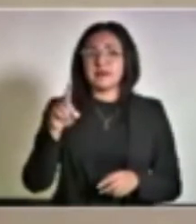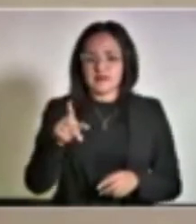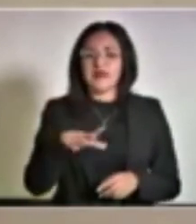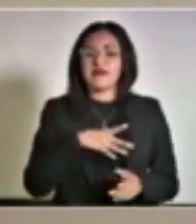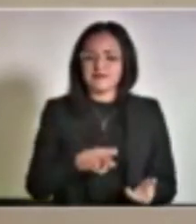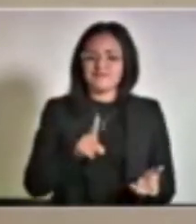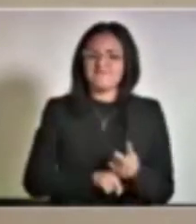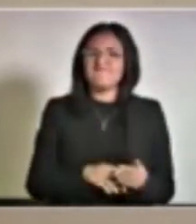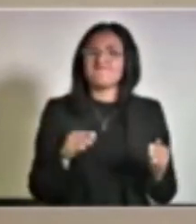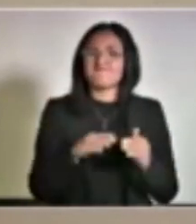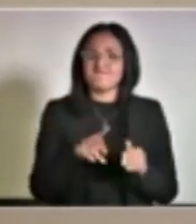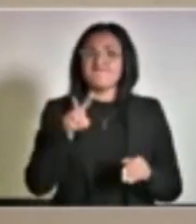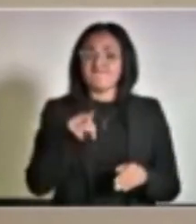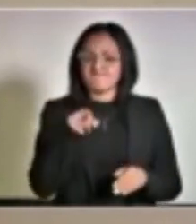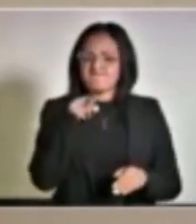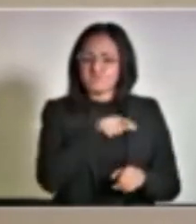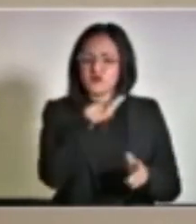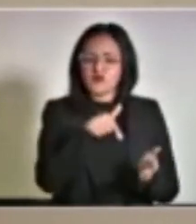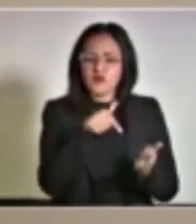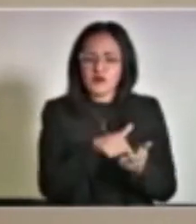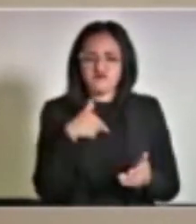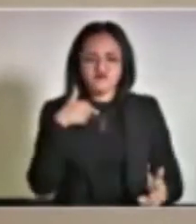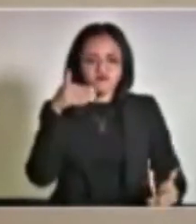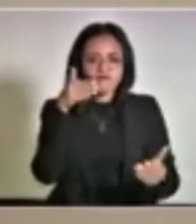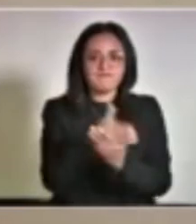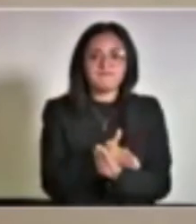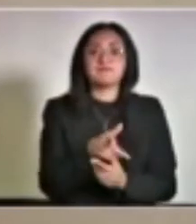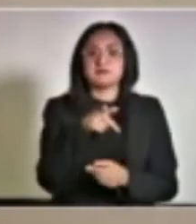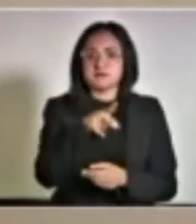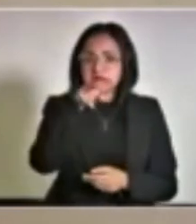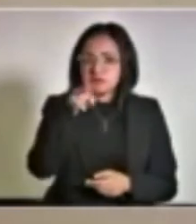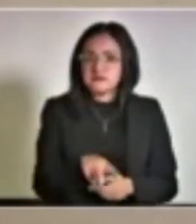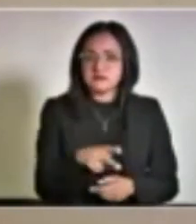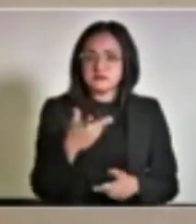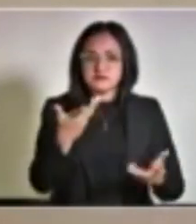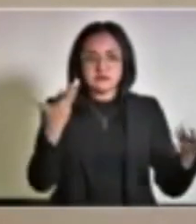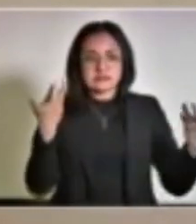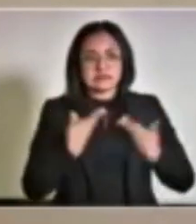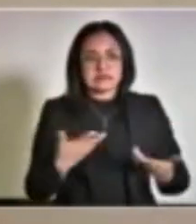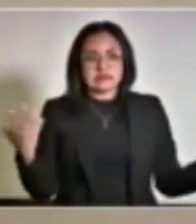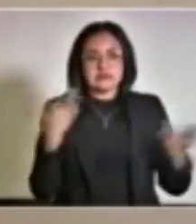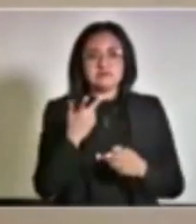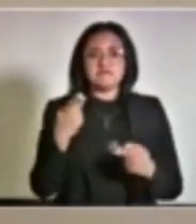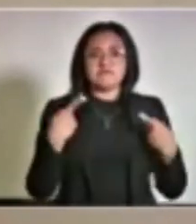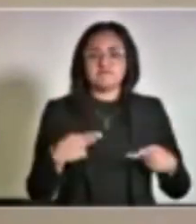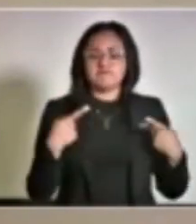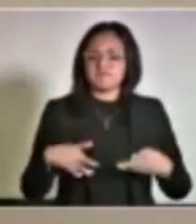perfectamente ubicado, en flagrancia se detuvieron a personas,